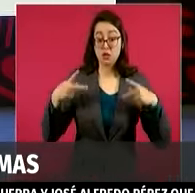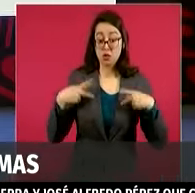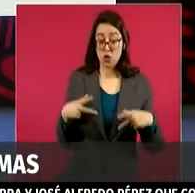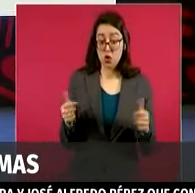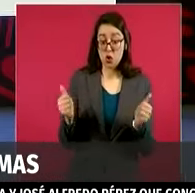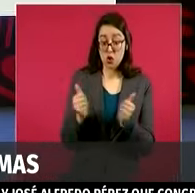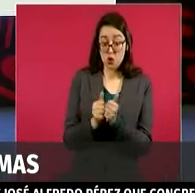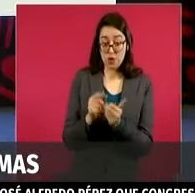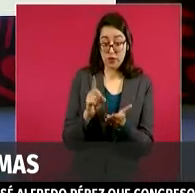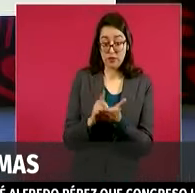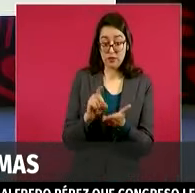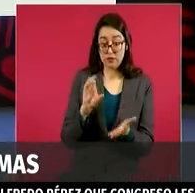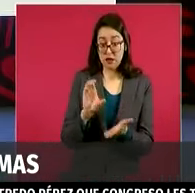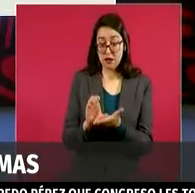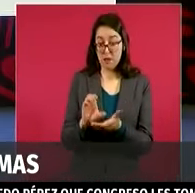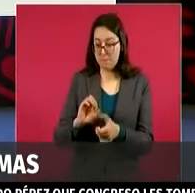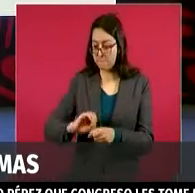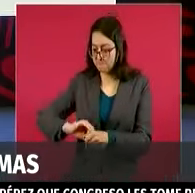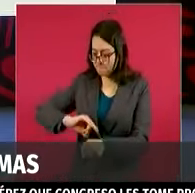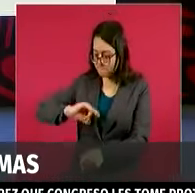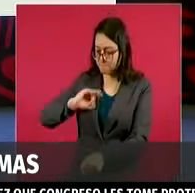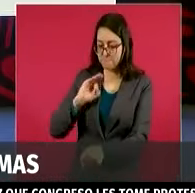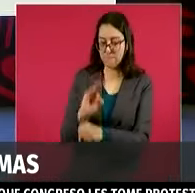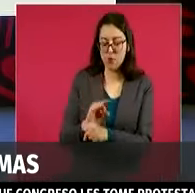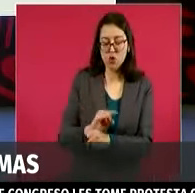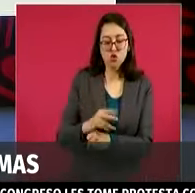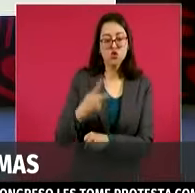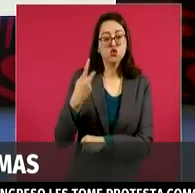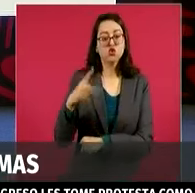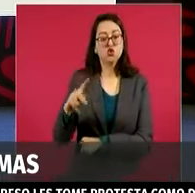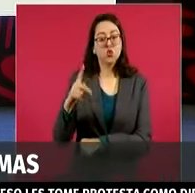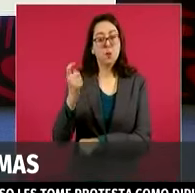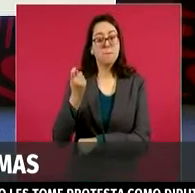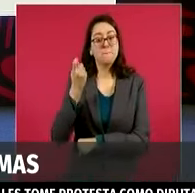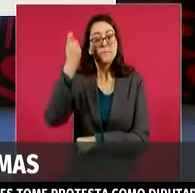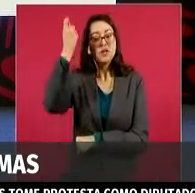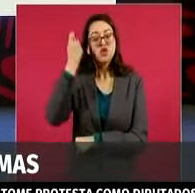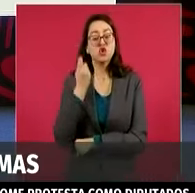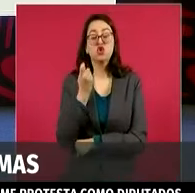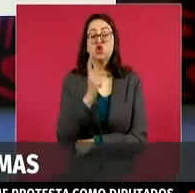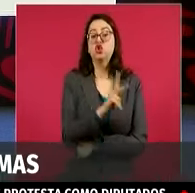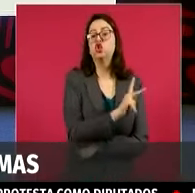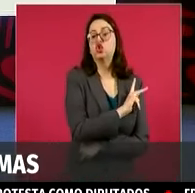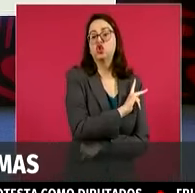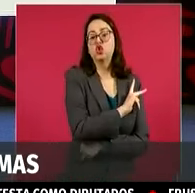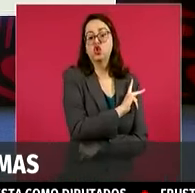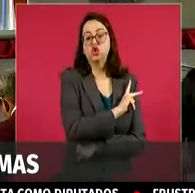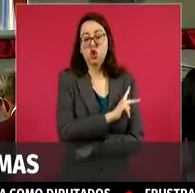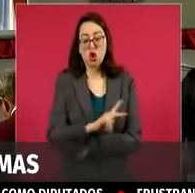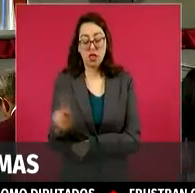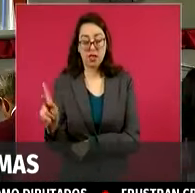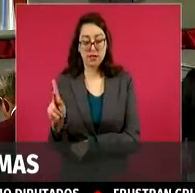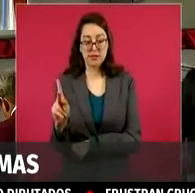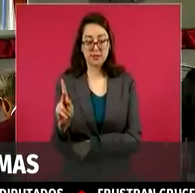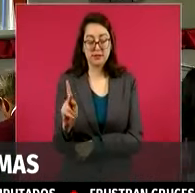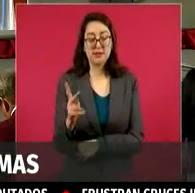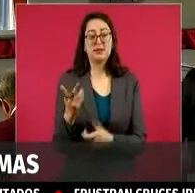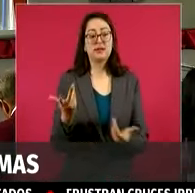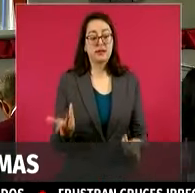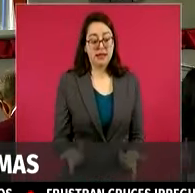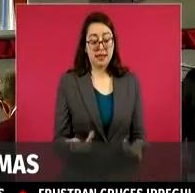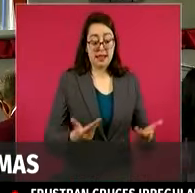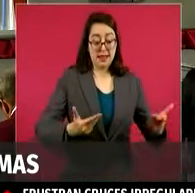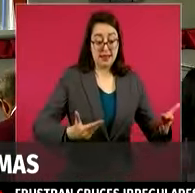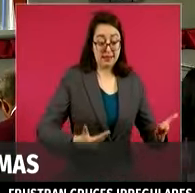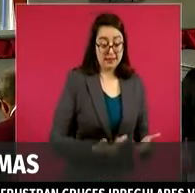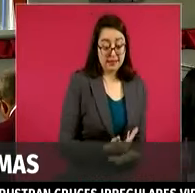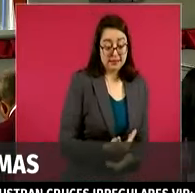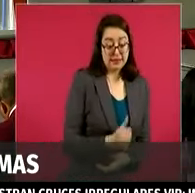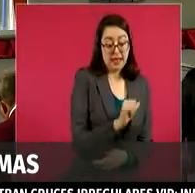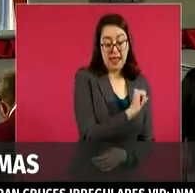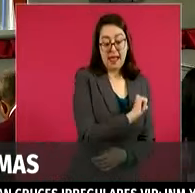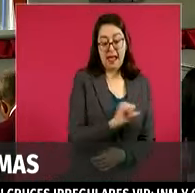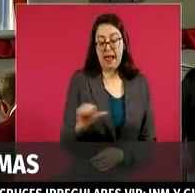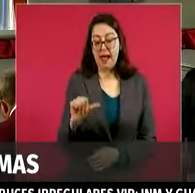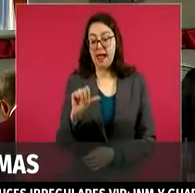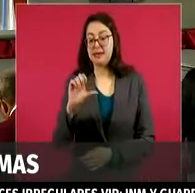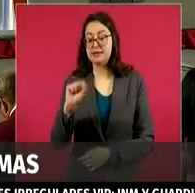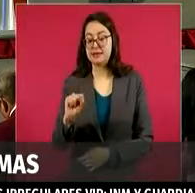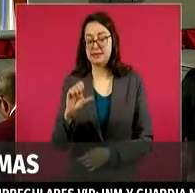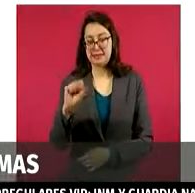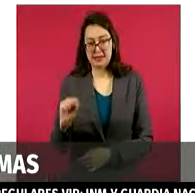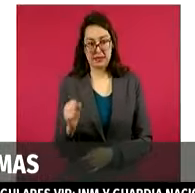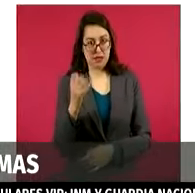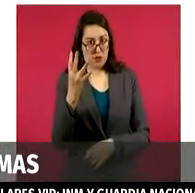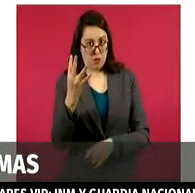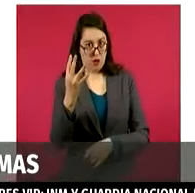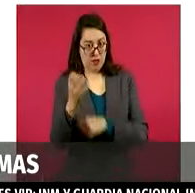a la conformación de órganos electorales, también de la incorporación del voto electrónico, Entonces, bueno, creo que